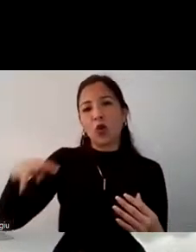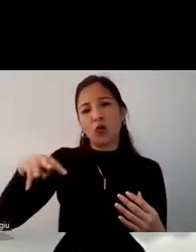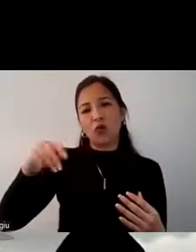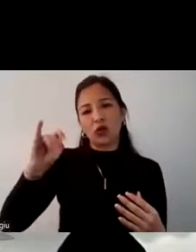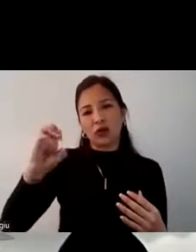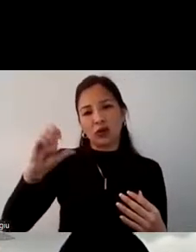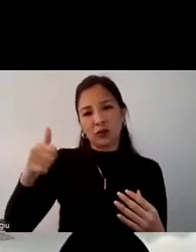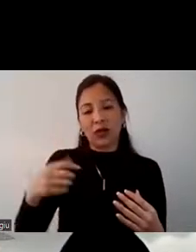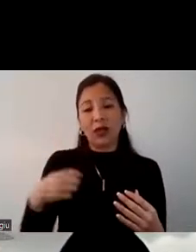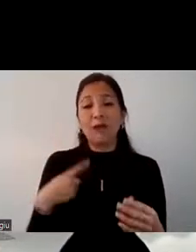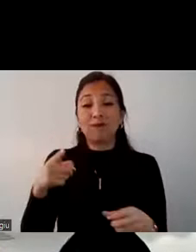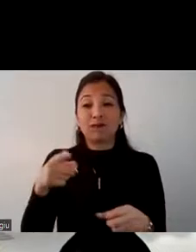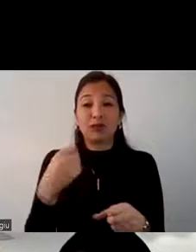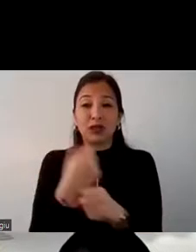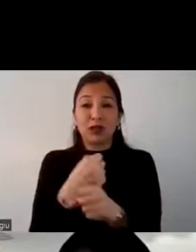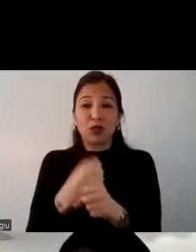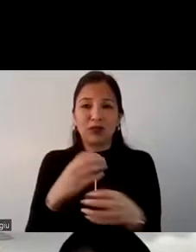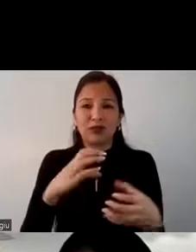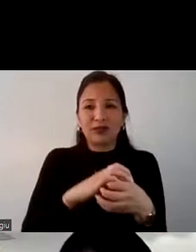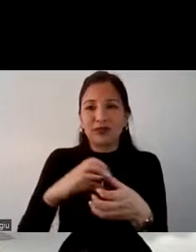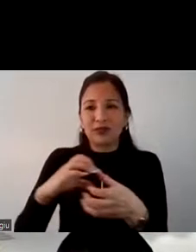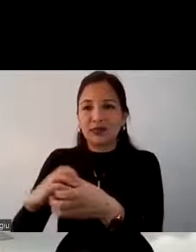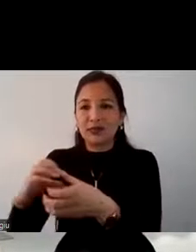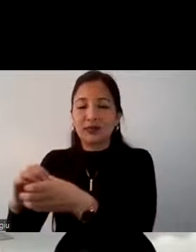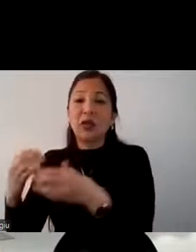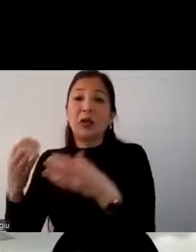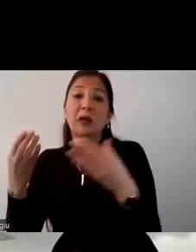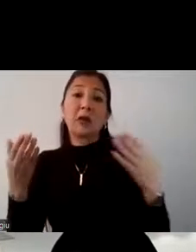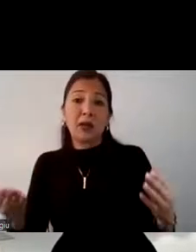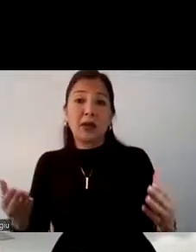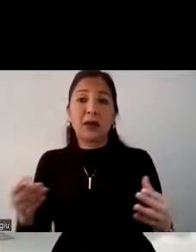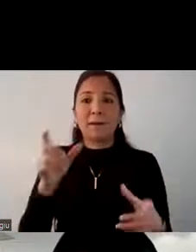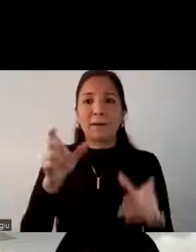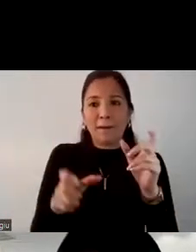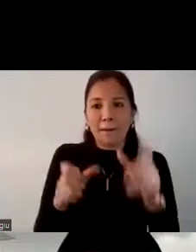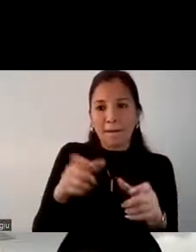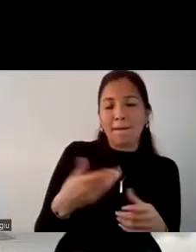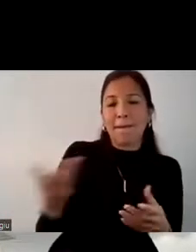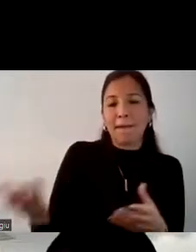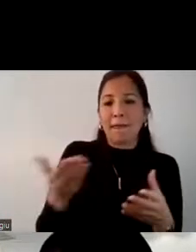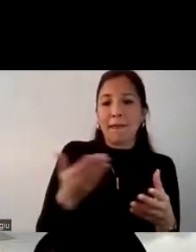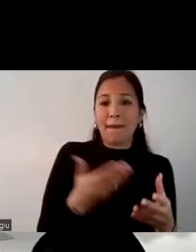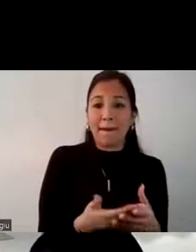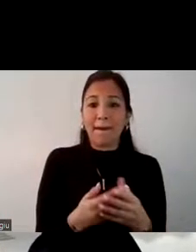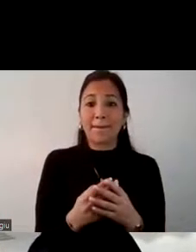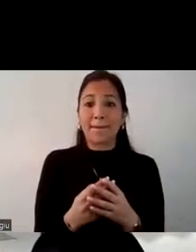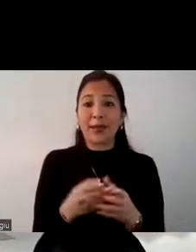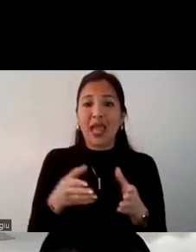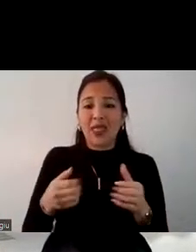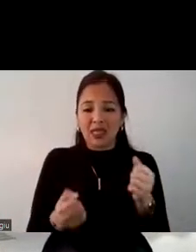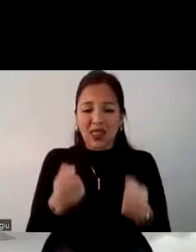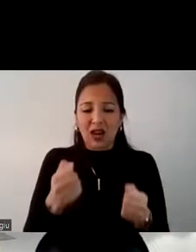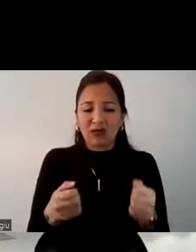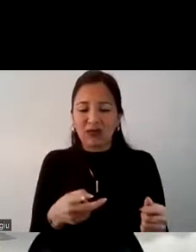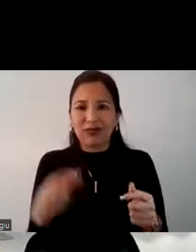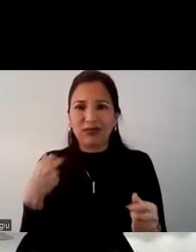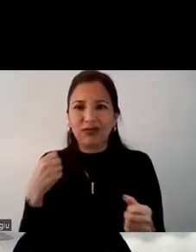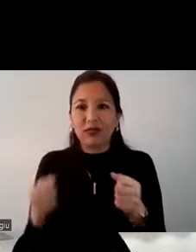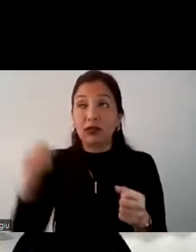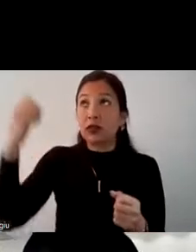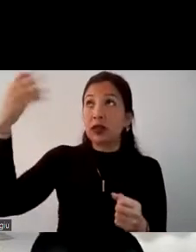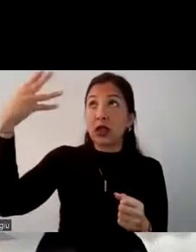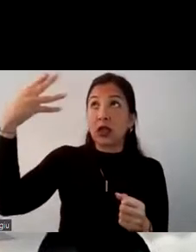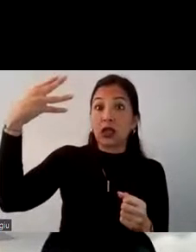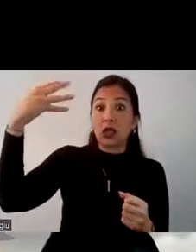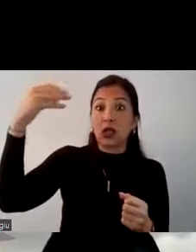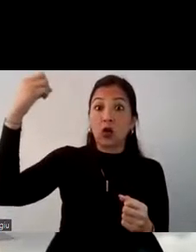tienen que trabajar en equipo para poder ver este tipo de cosas por ejemplo en cuestión de tráfico mejorar lo que es la señalización